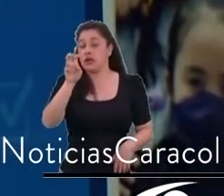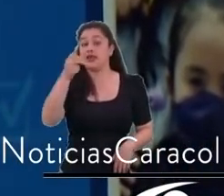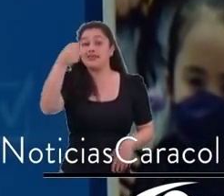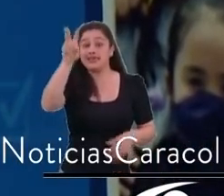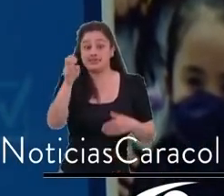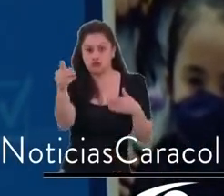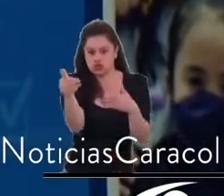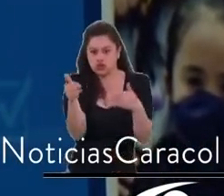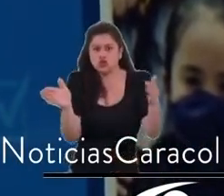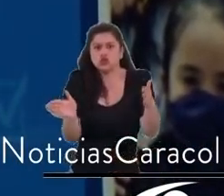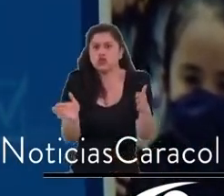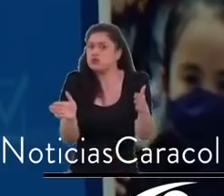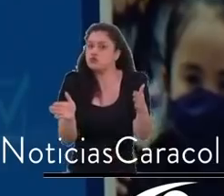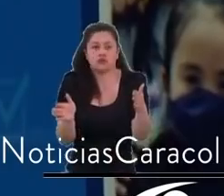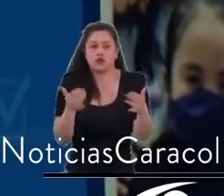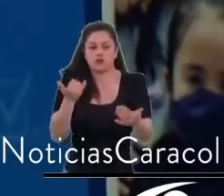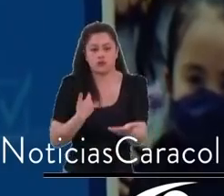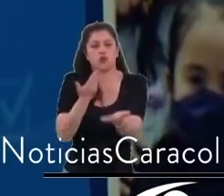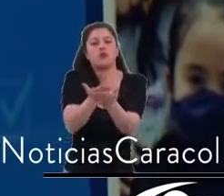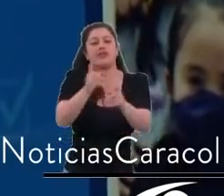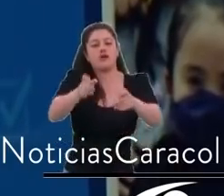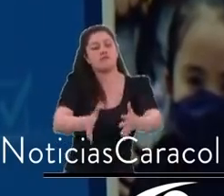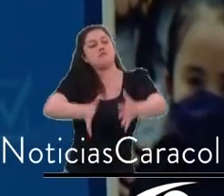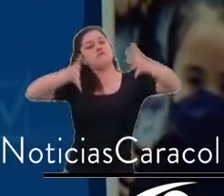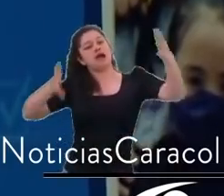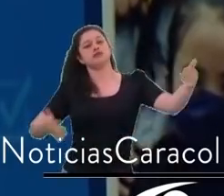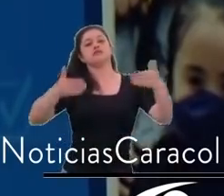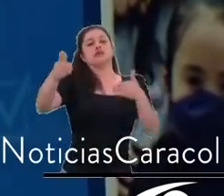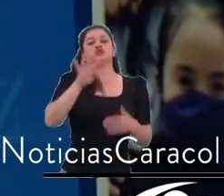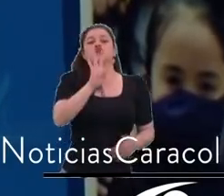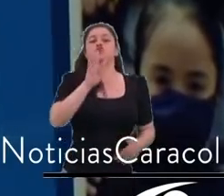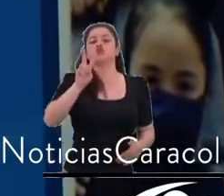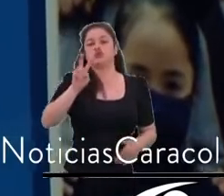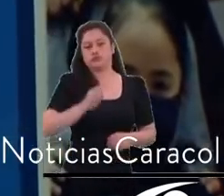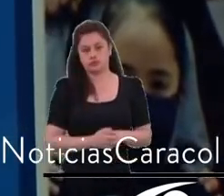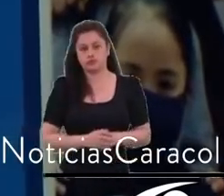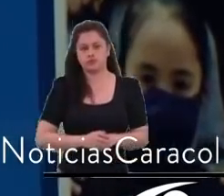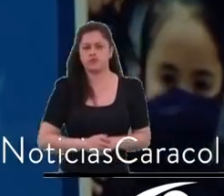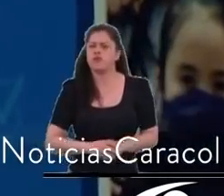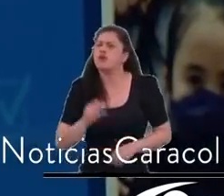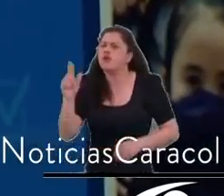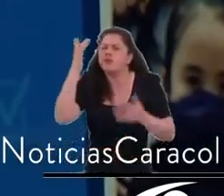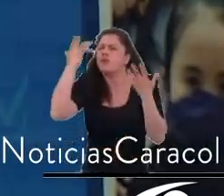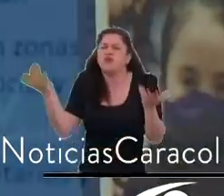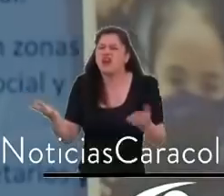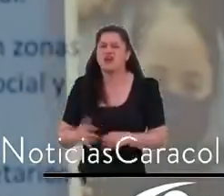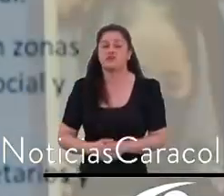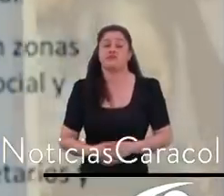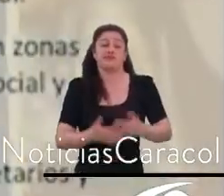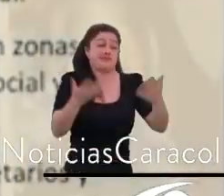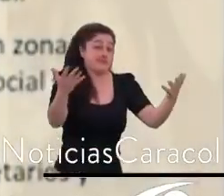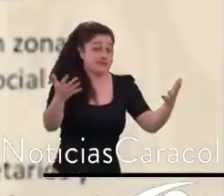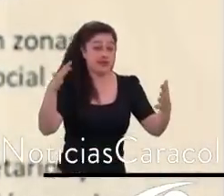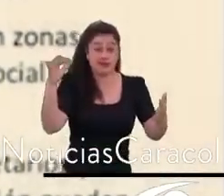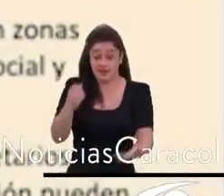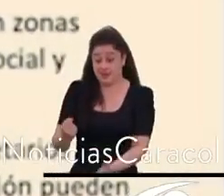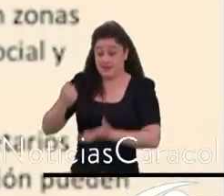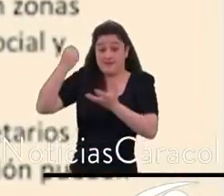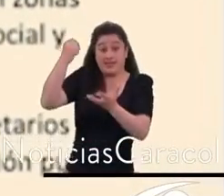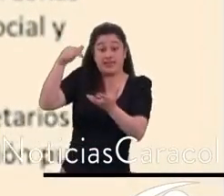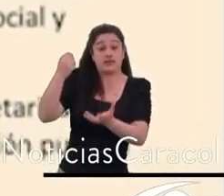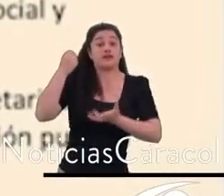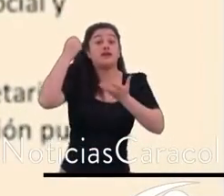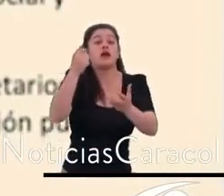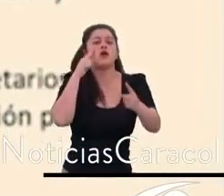les gusta, alcaldesa? Porque usan plata subsidiada, la plata que subsidiamos para hacer vivienda de interés social, la subsidiamos con impuestos, para hacer